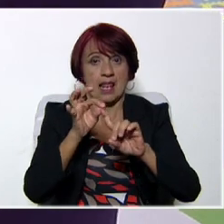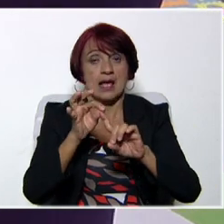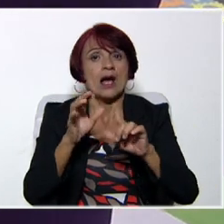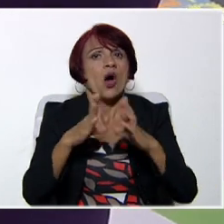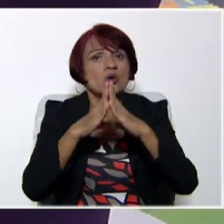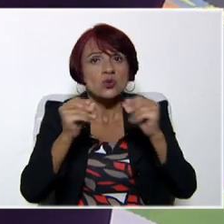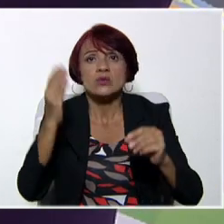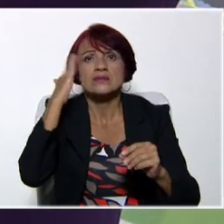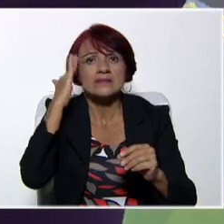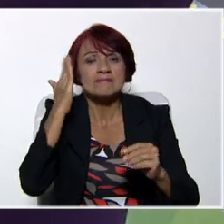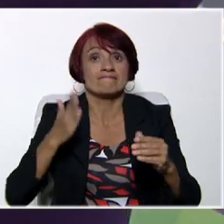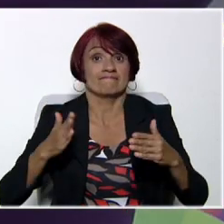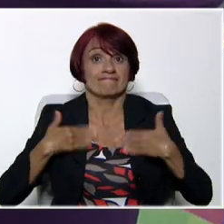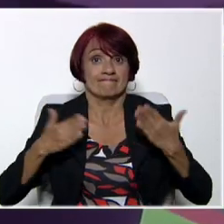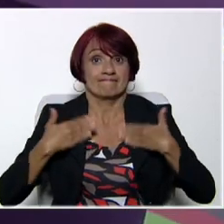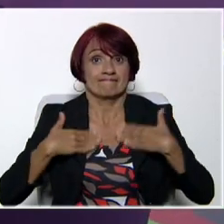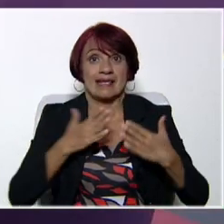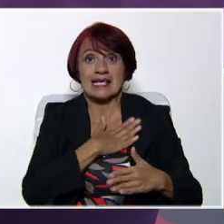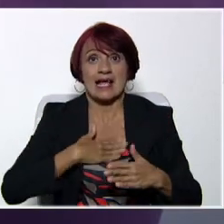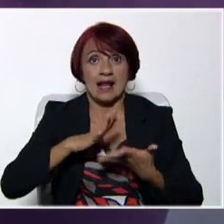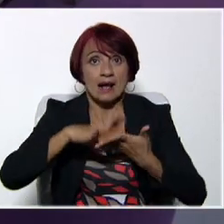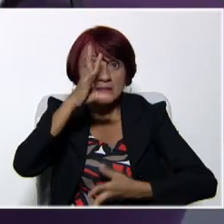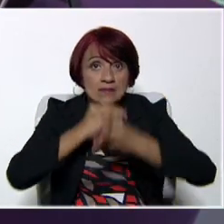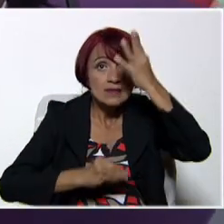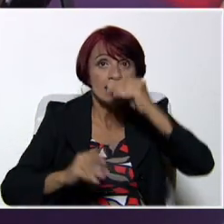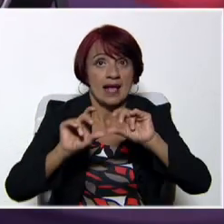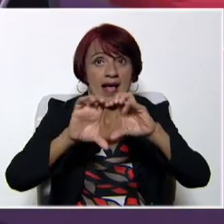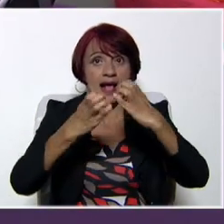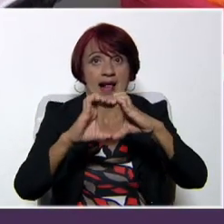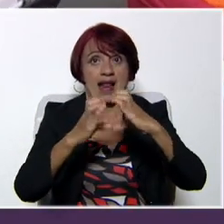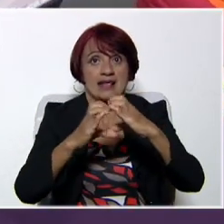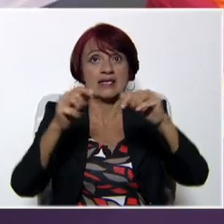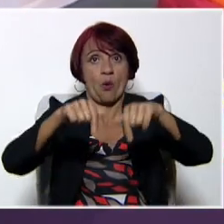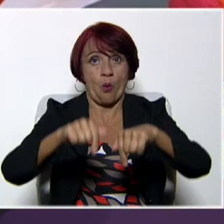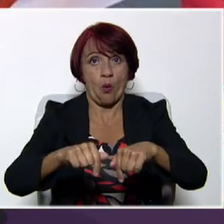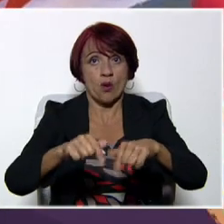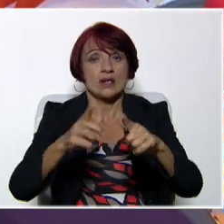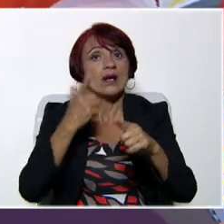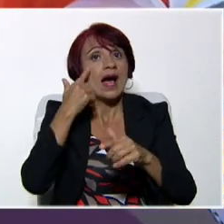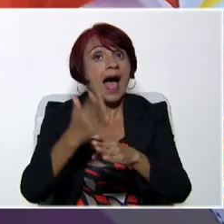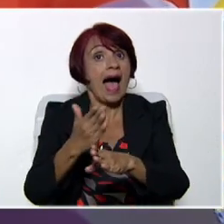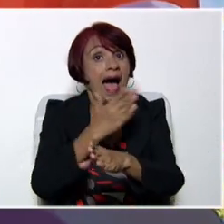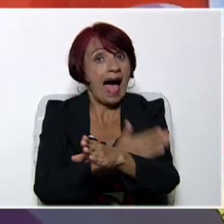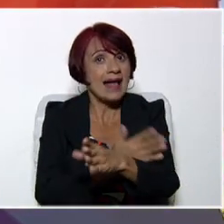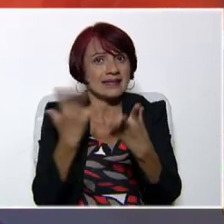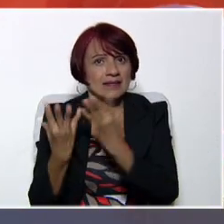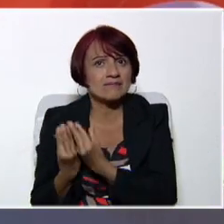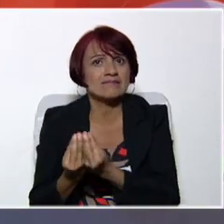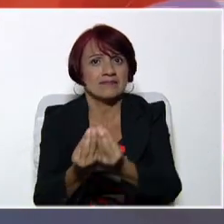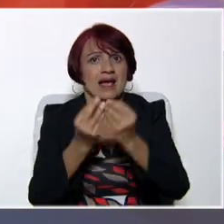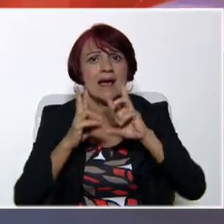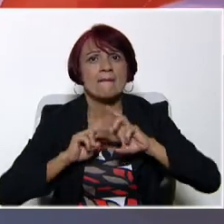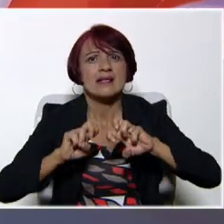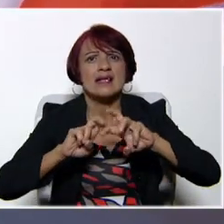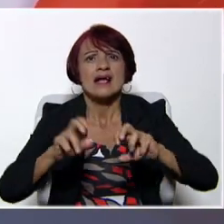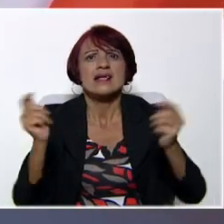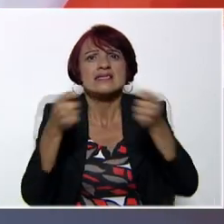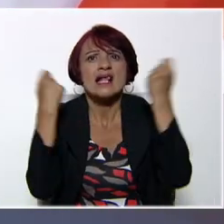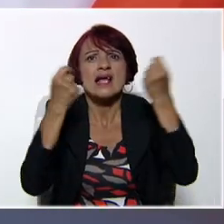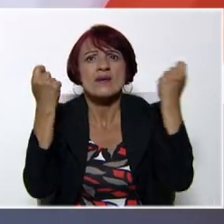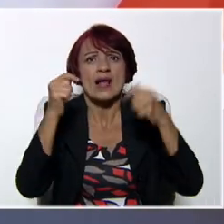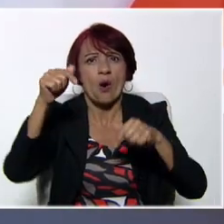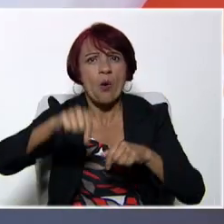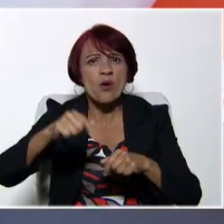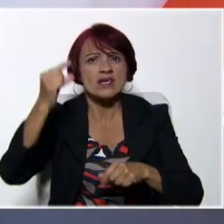Sé que todos están muy emocionados por iniciar la clase del día de hoy, pero antes, por favor, acompáñenme a investigar qué se